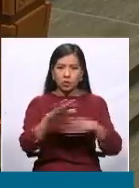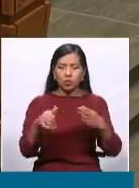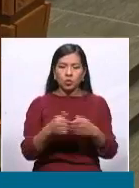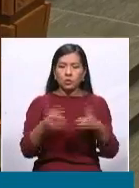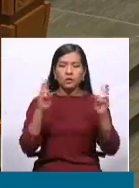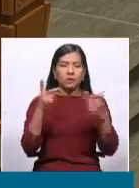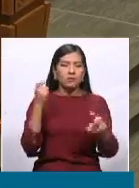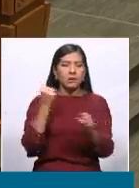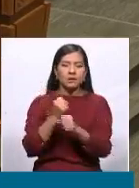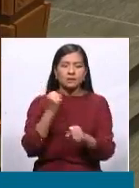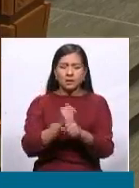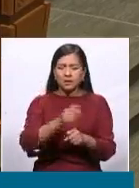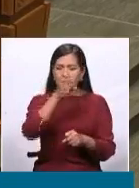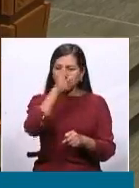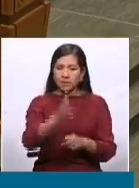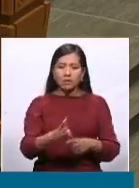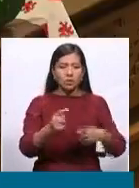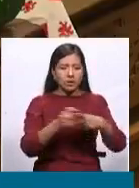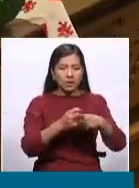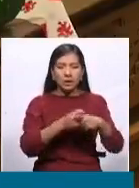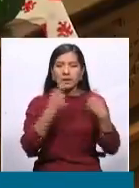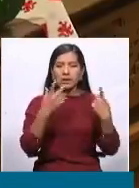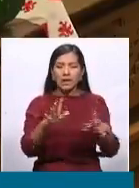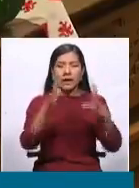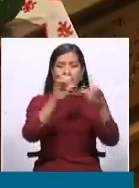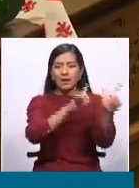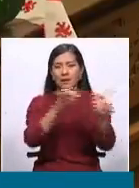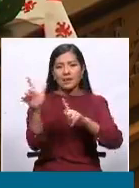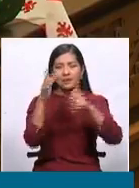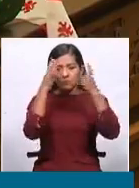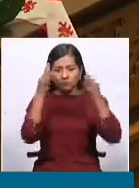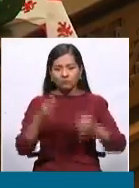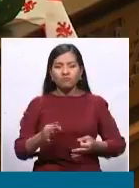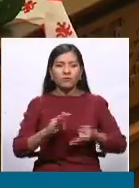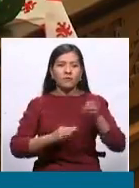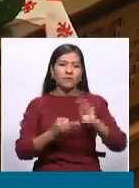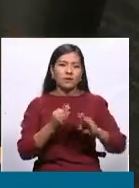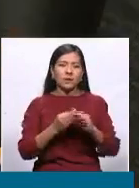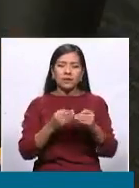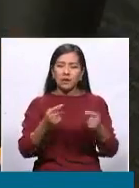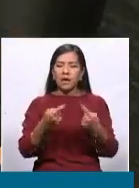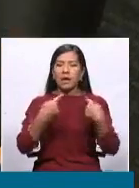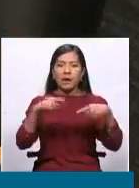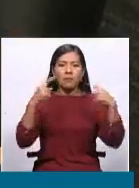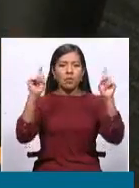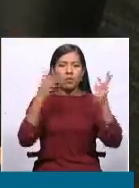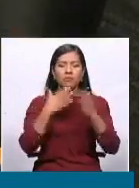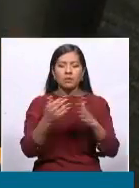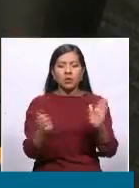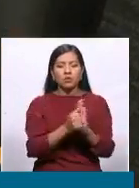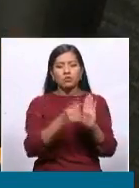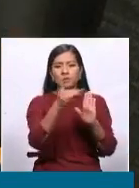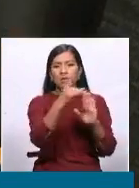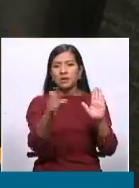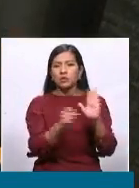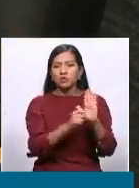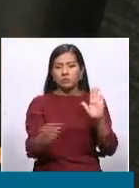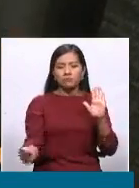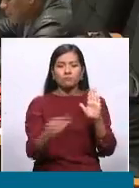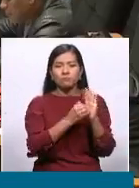un trabajo riguroso, técnico, para definir una fecha que se ha aprobado con un decreto supremo. Pero, por otro lado,